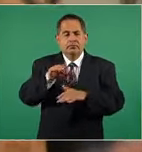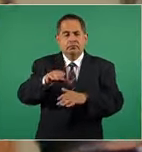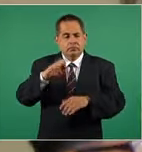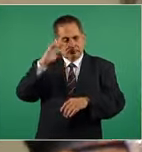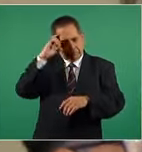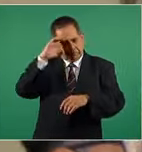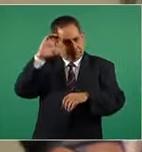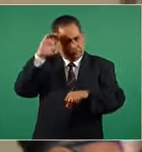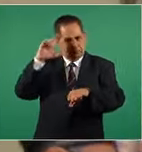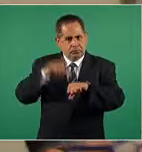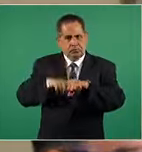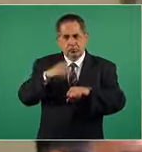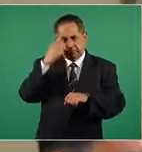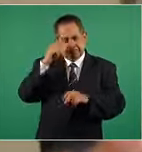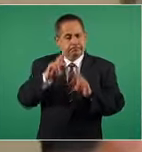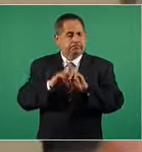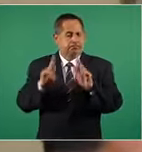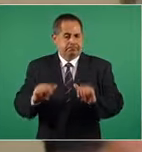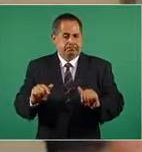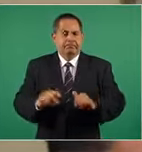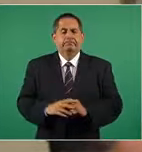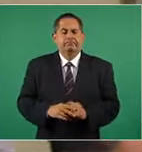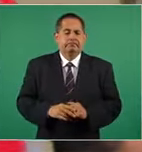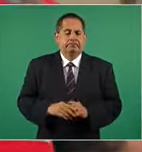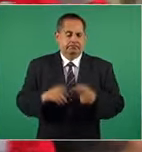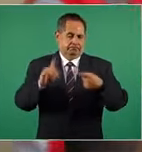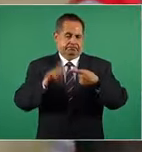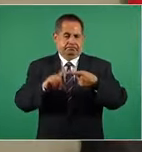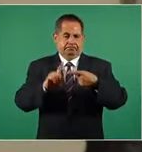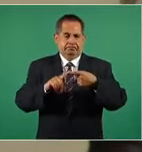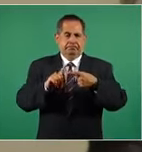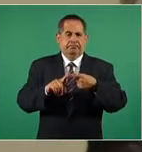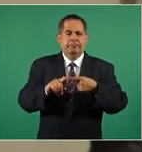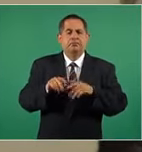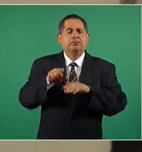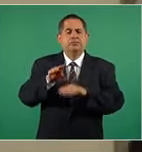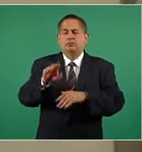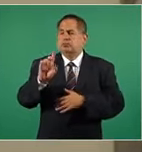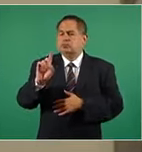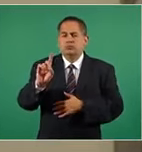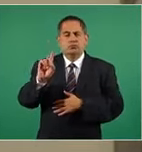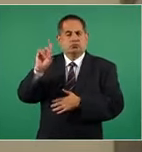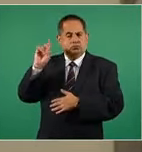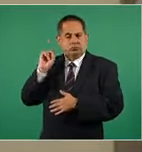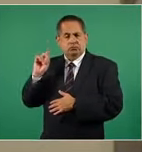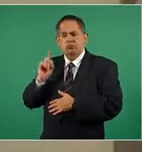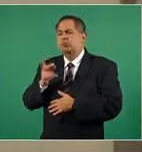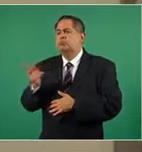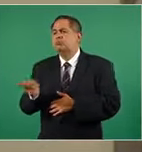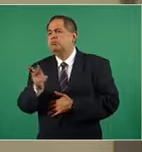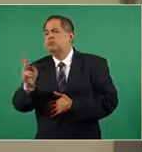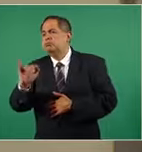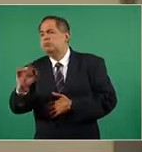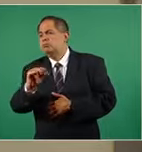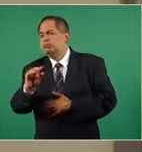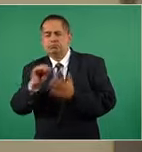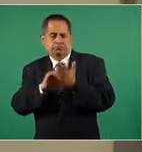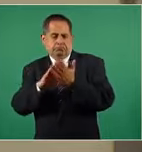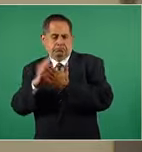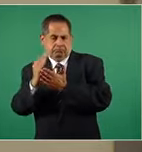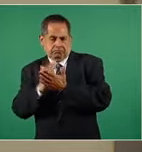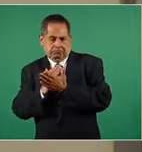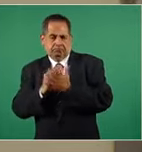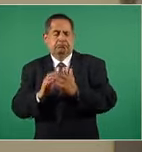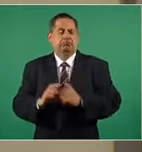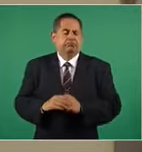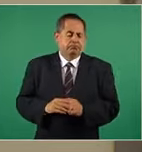México. Empezamos con el tema de la consulta del pasado domingo, donde de